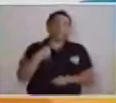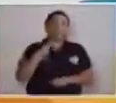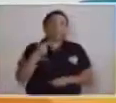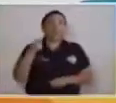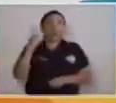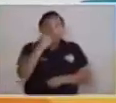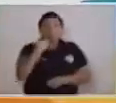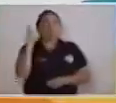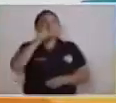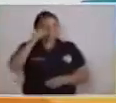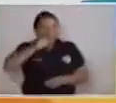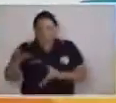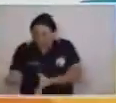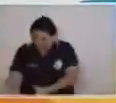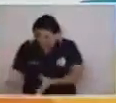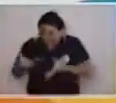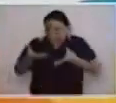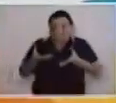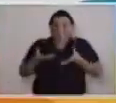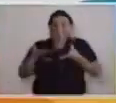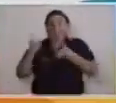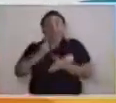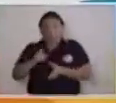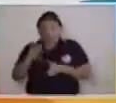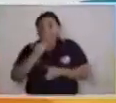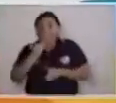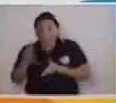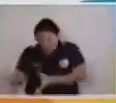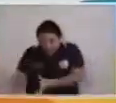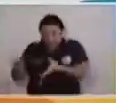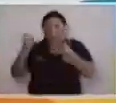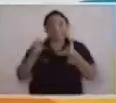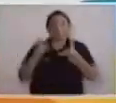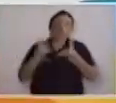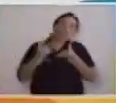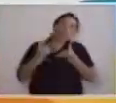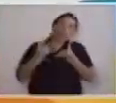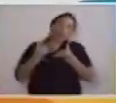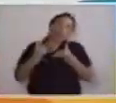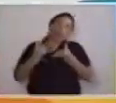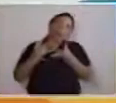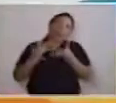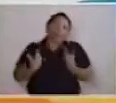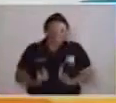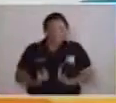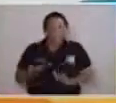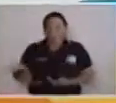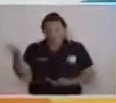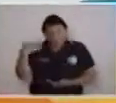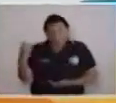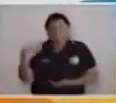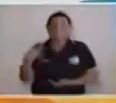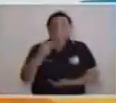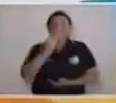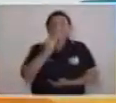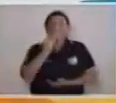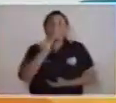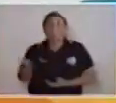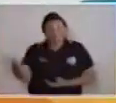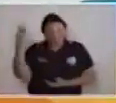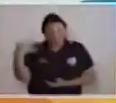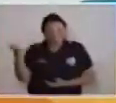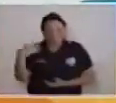pegarle al lobo. El lobo sí quiere sacar a la Chiva. La Chiva sí quiere salir de ahí. ¡Sal de ahí, Chiva